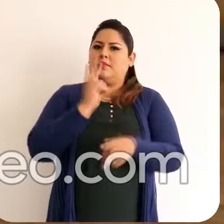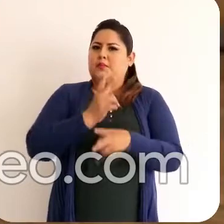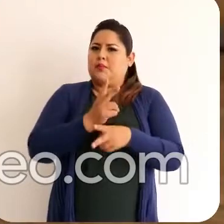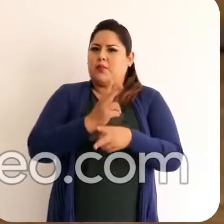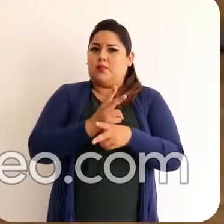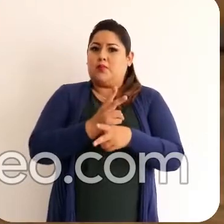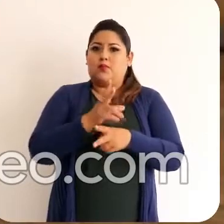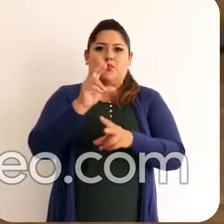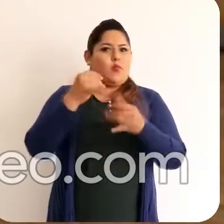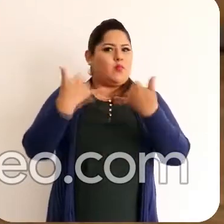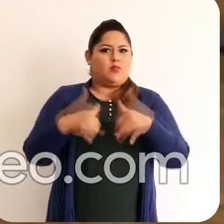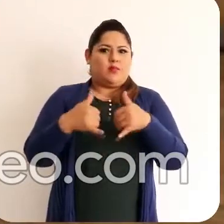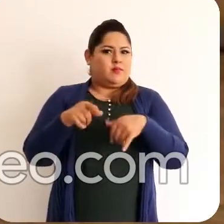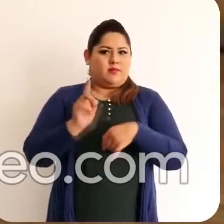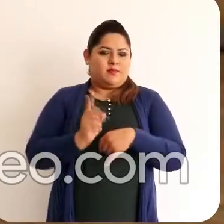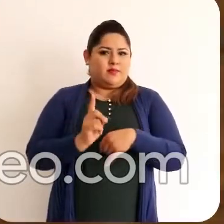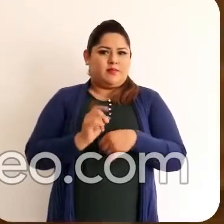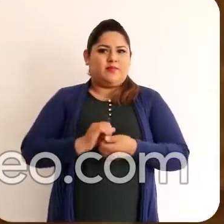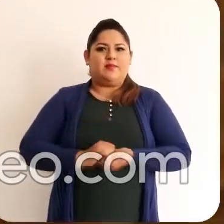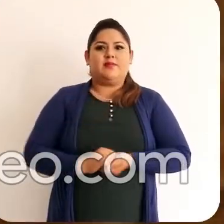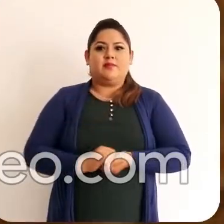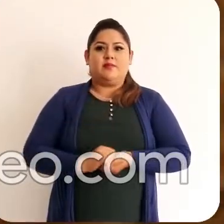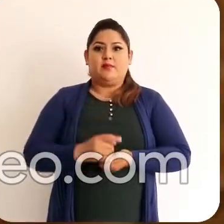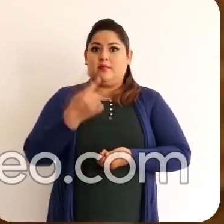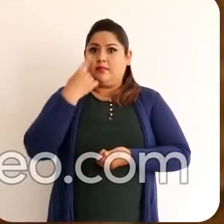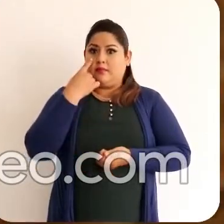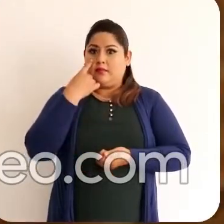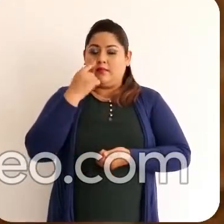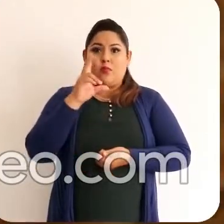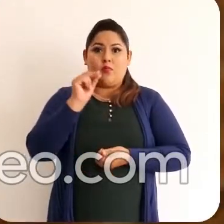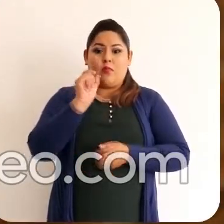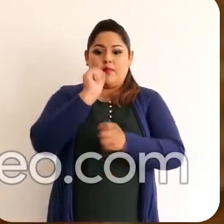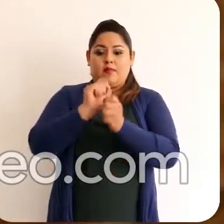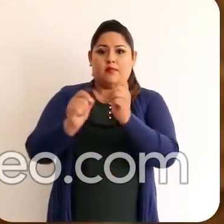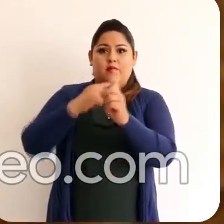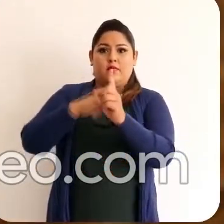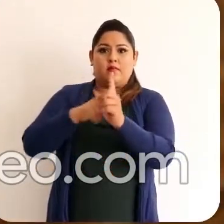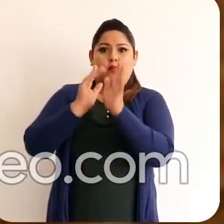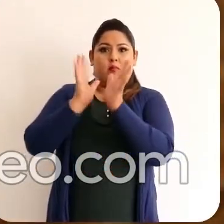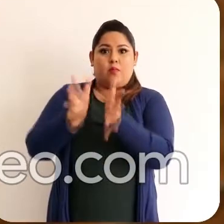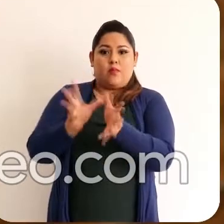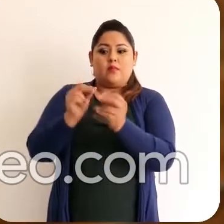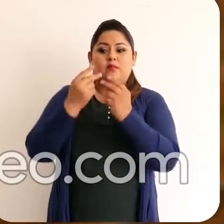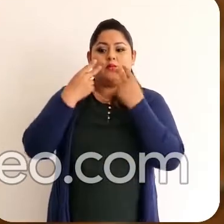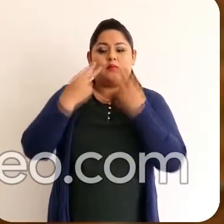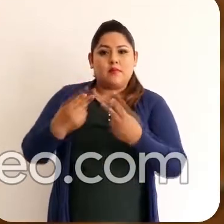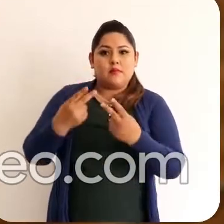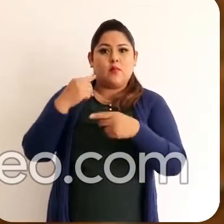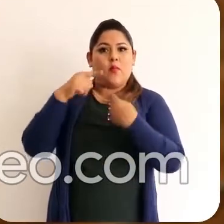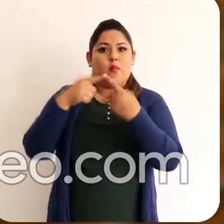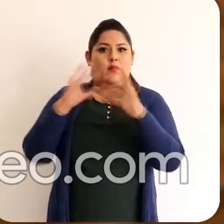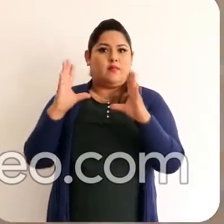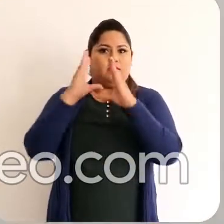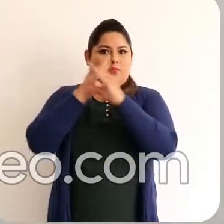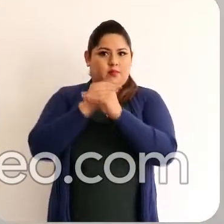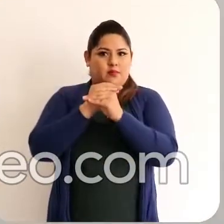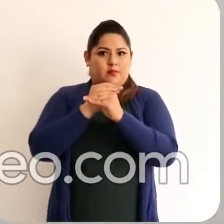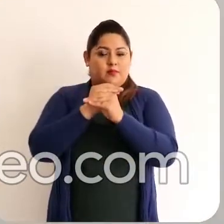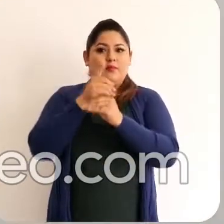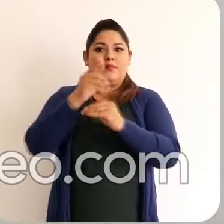peligrosos, no juegues con ellos Fíjate que no dejen velas encendidas sin supervisión durante la noche